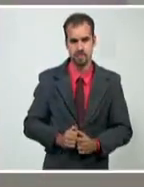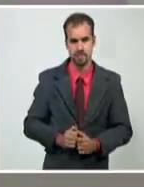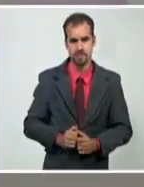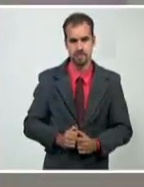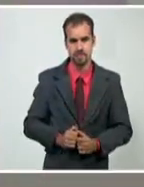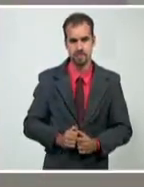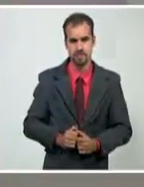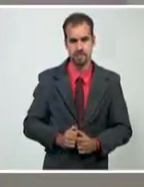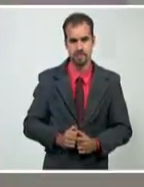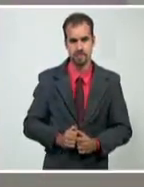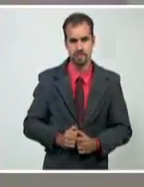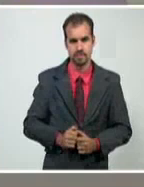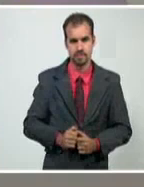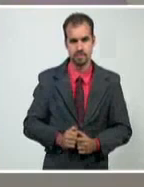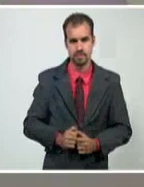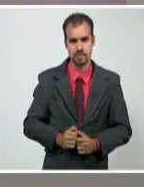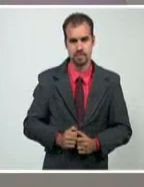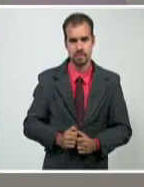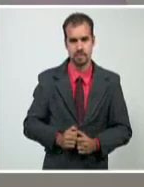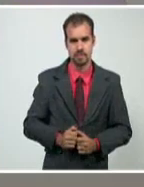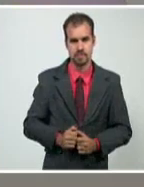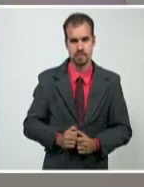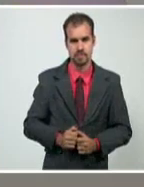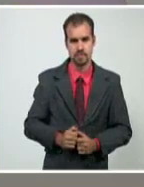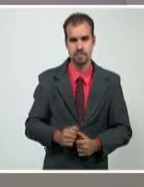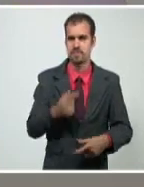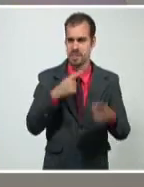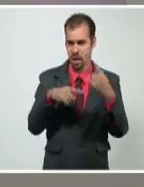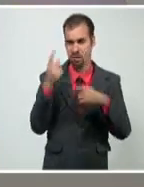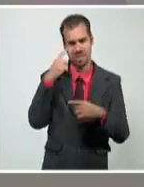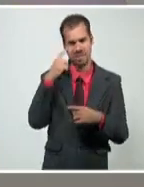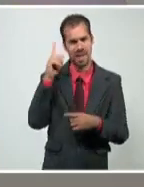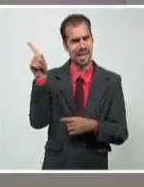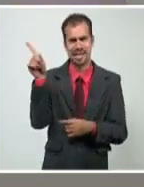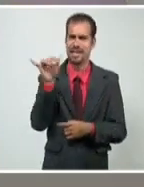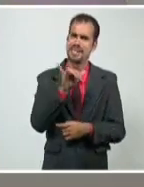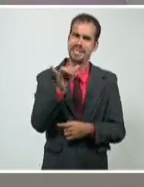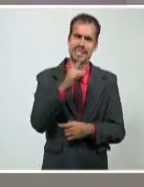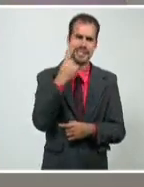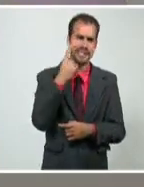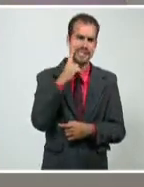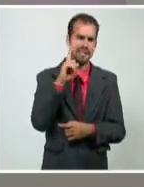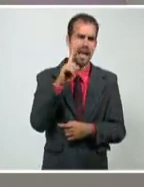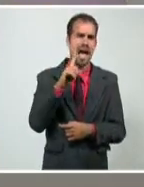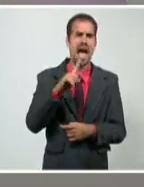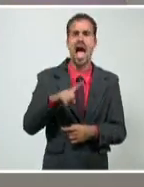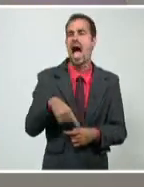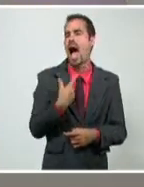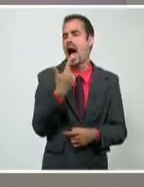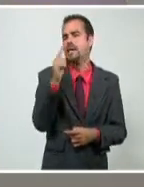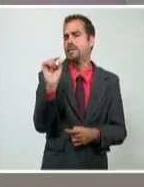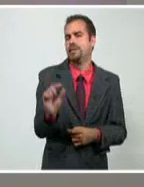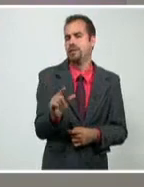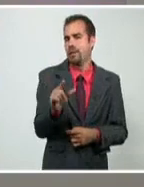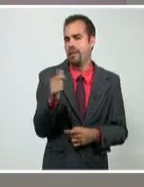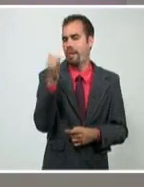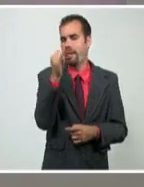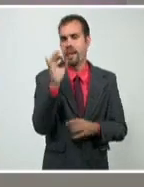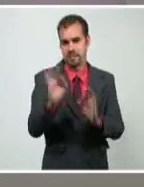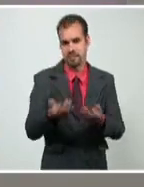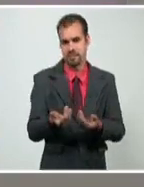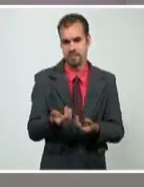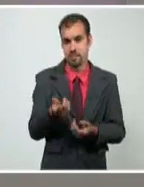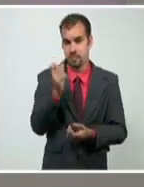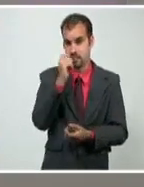golpiza. En fin, felicidades al actor, excelente caracterización de Ferrer y un parecido tremendo. José Daniel Ferrer,